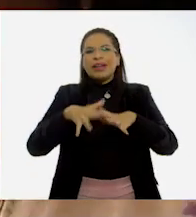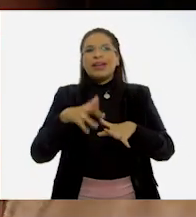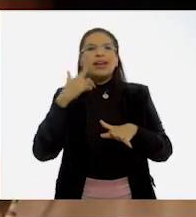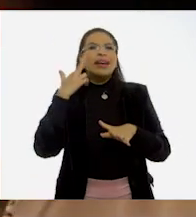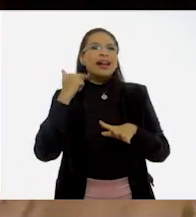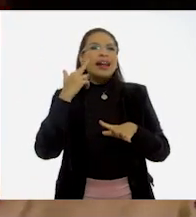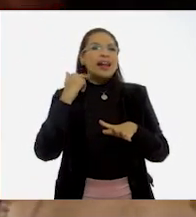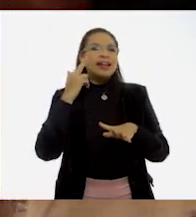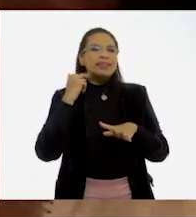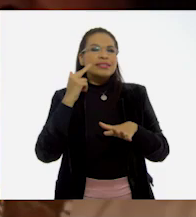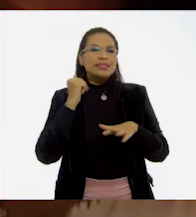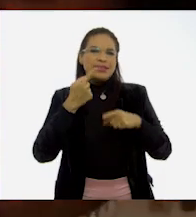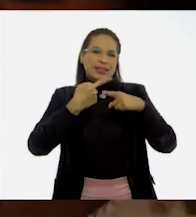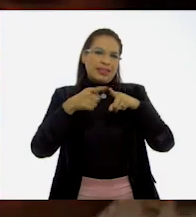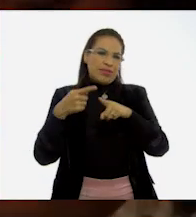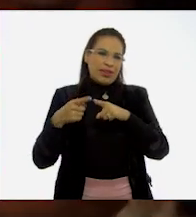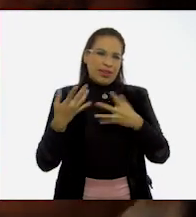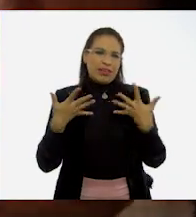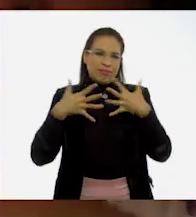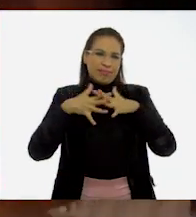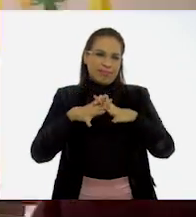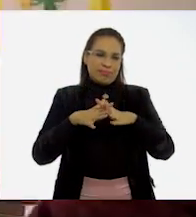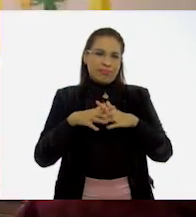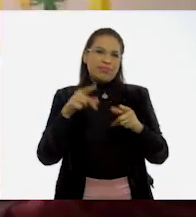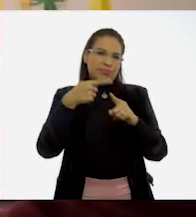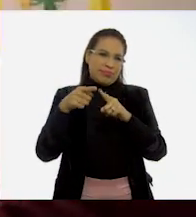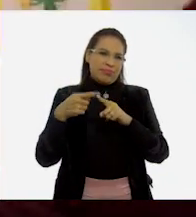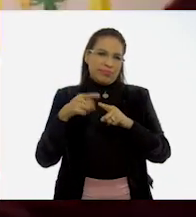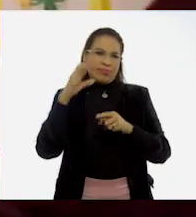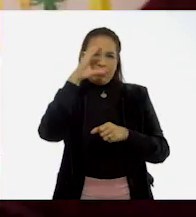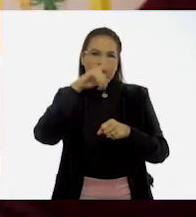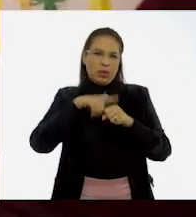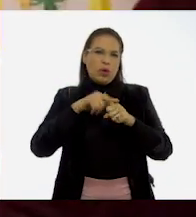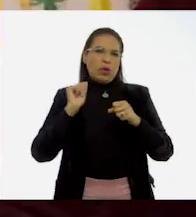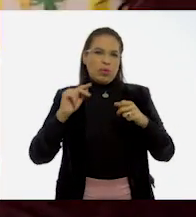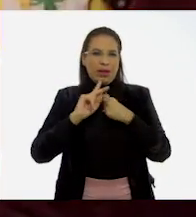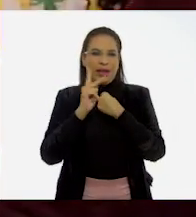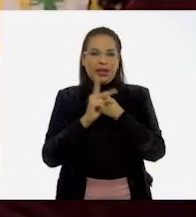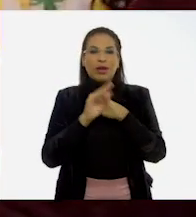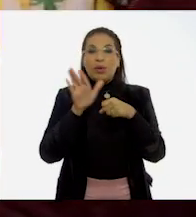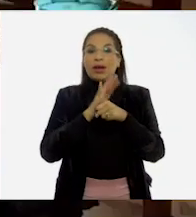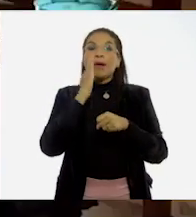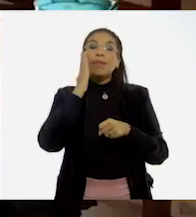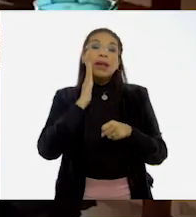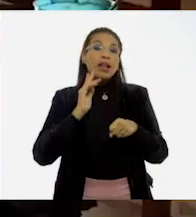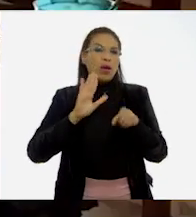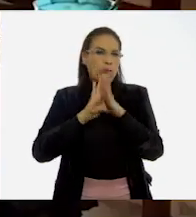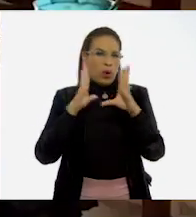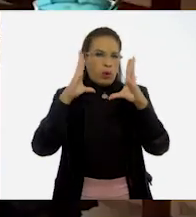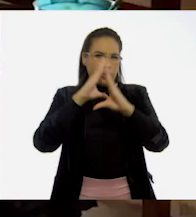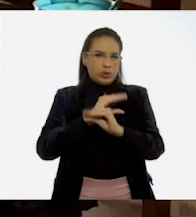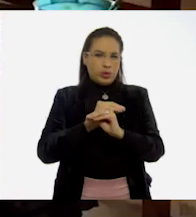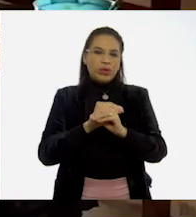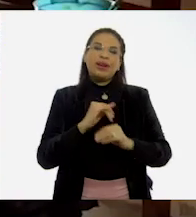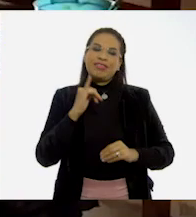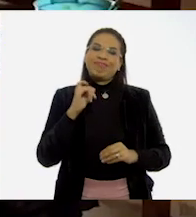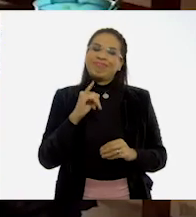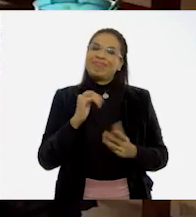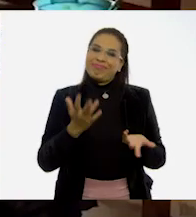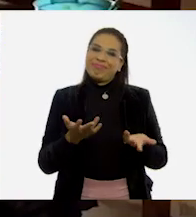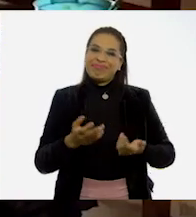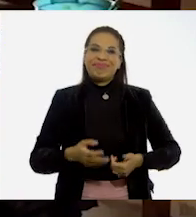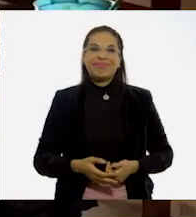La mezcla de diferentes razas y orígenes. Por eso nuestra piel es más oscura. Sí, mía.